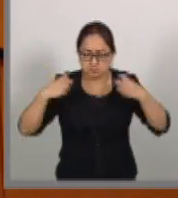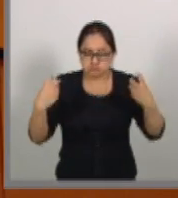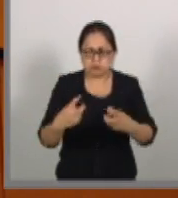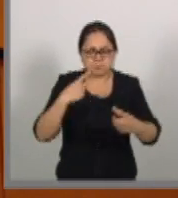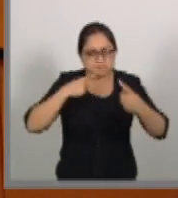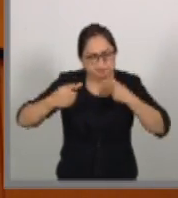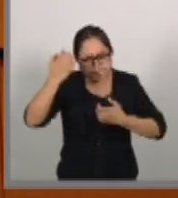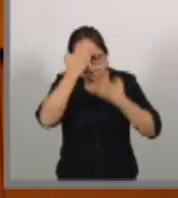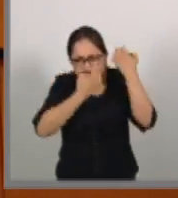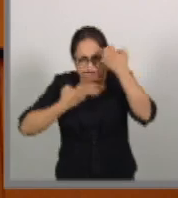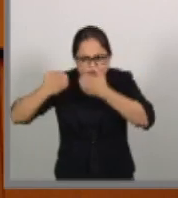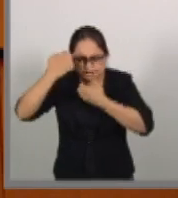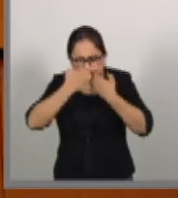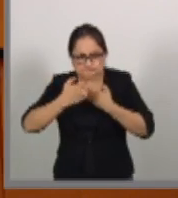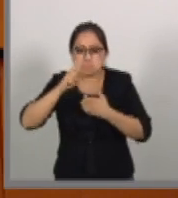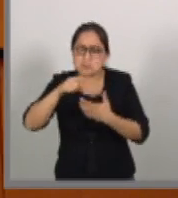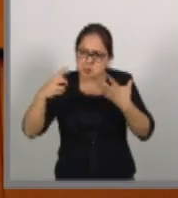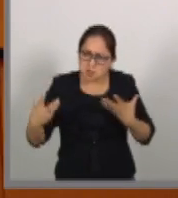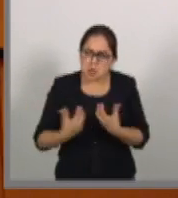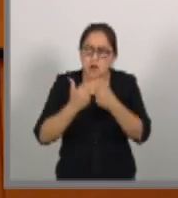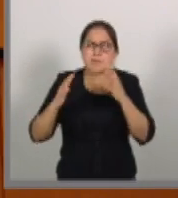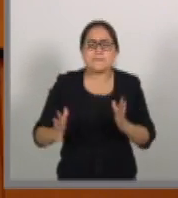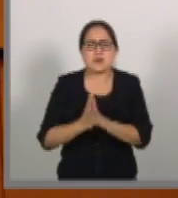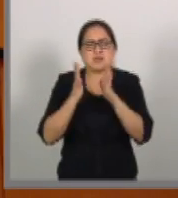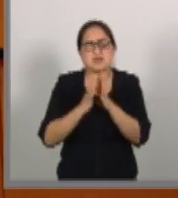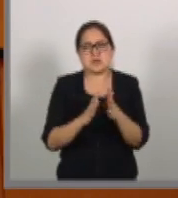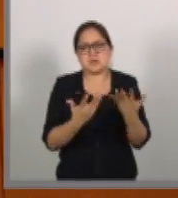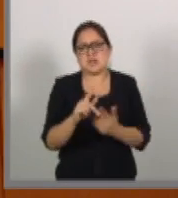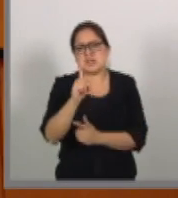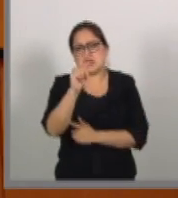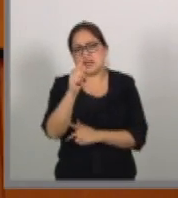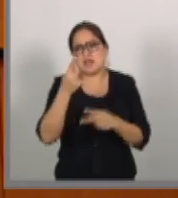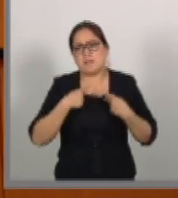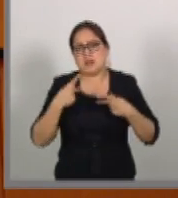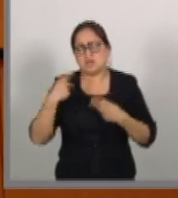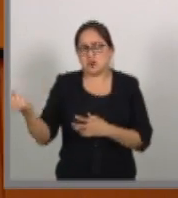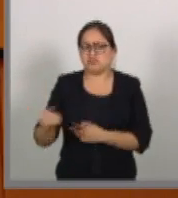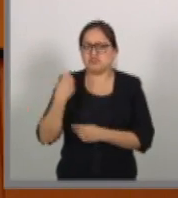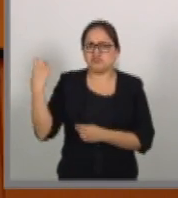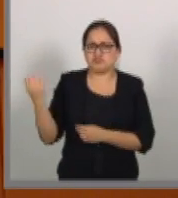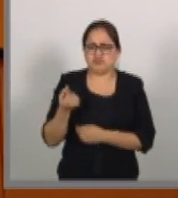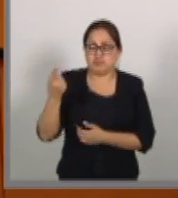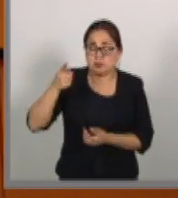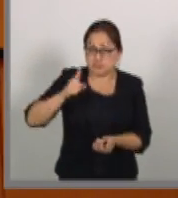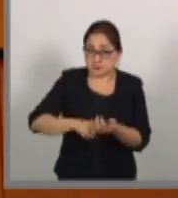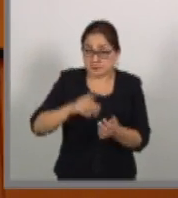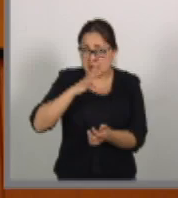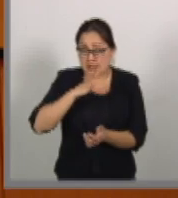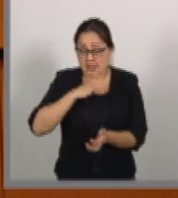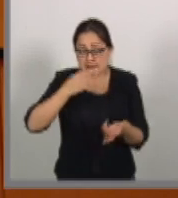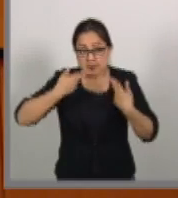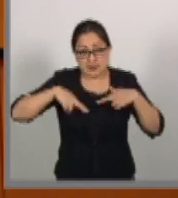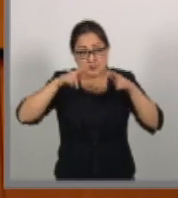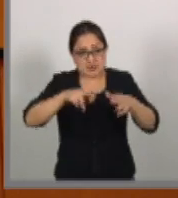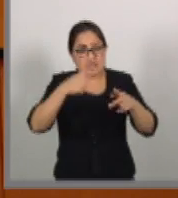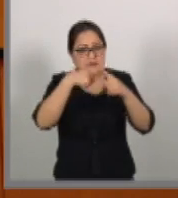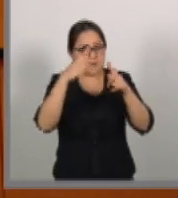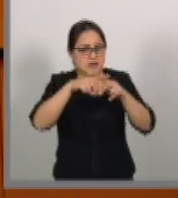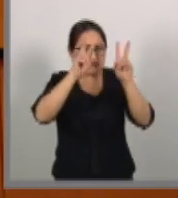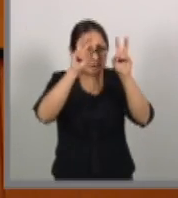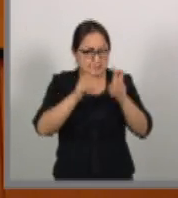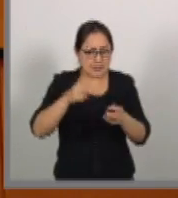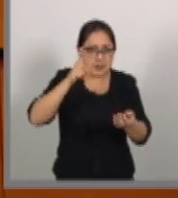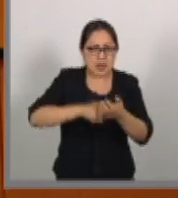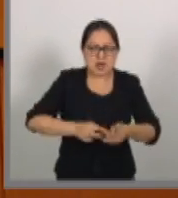con la participación de más de 70 ponentes que incluyeron representantes de todos los sectores